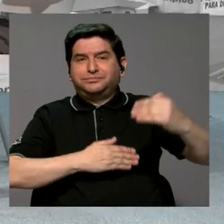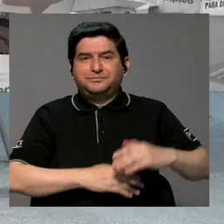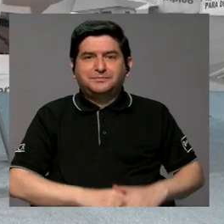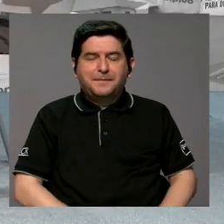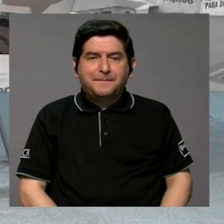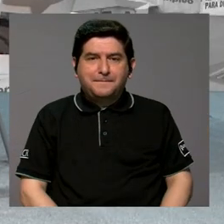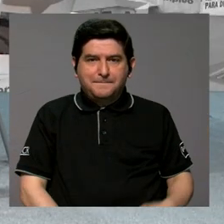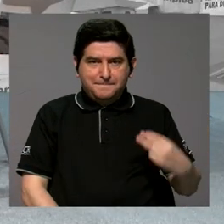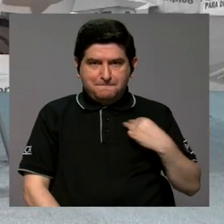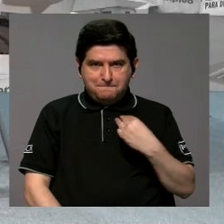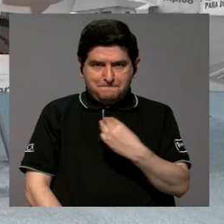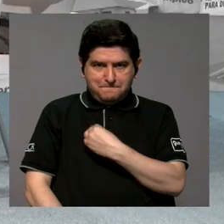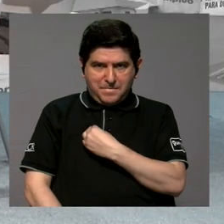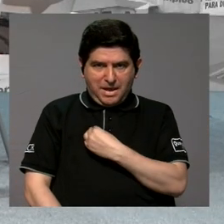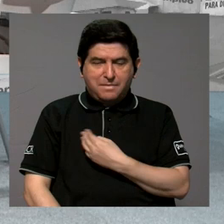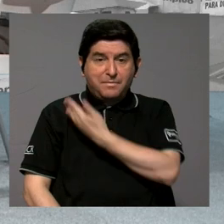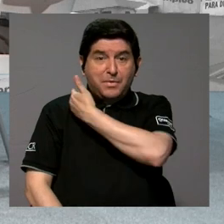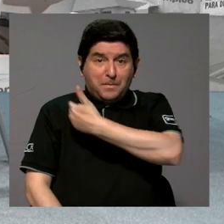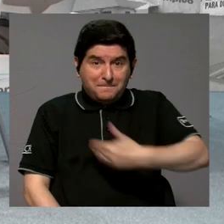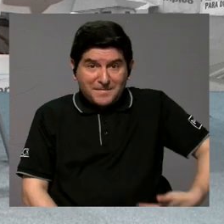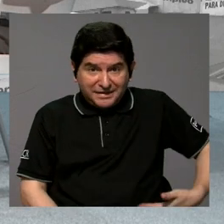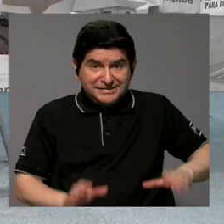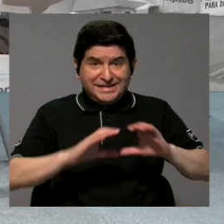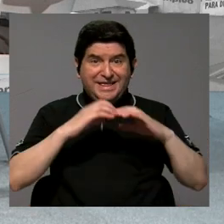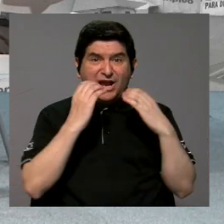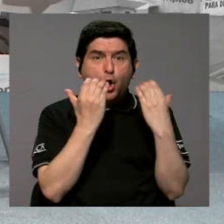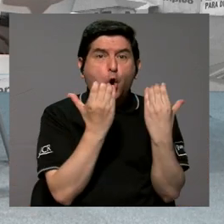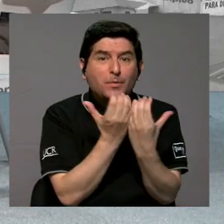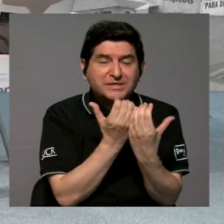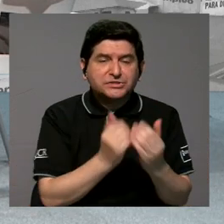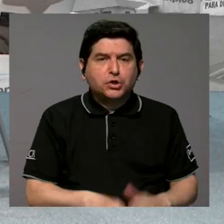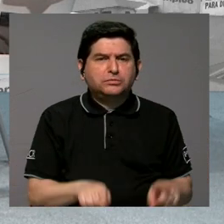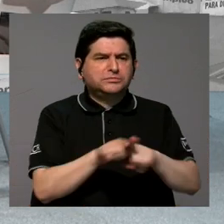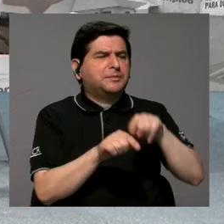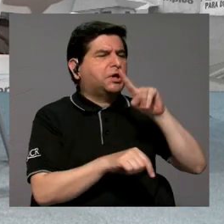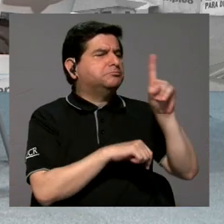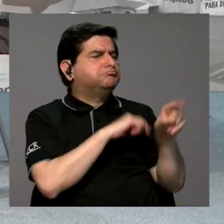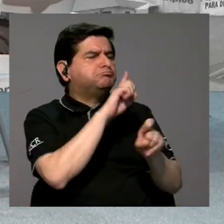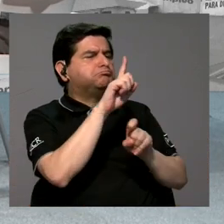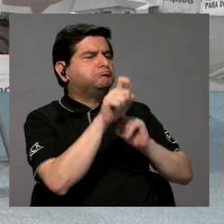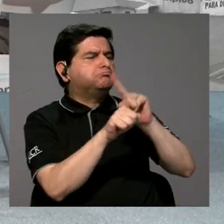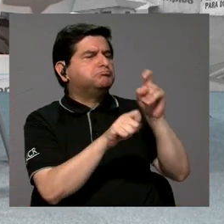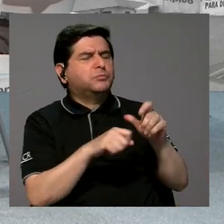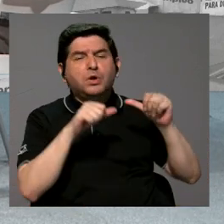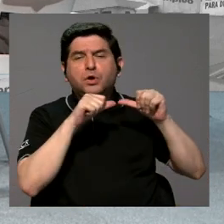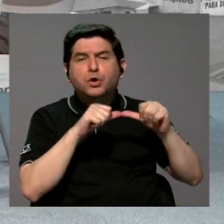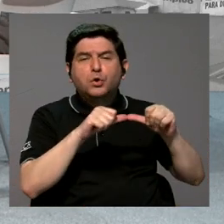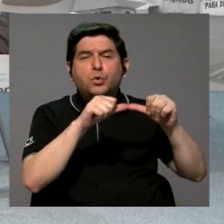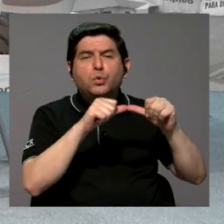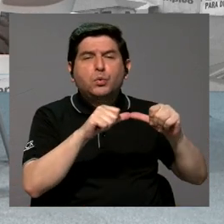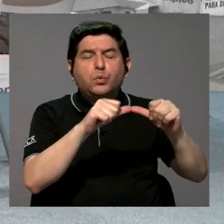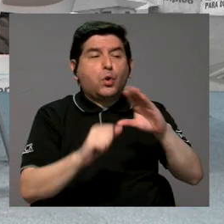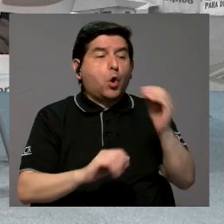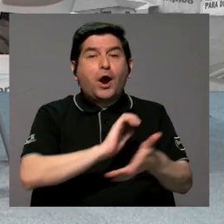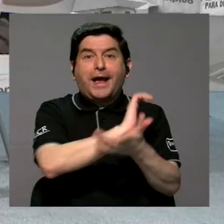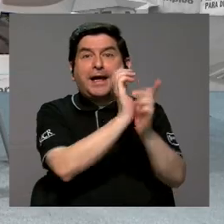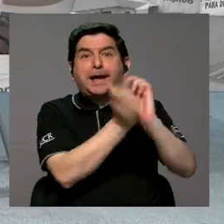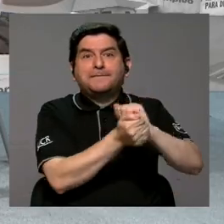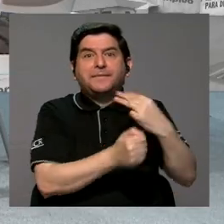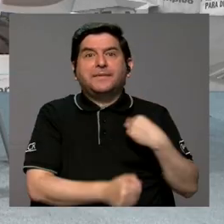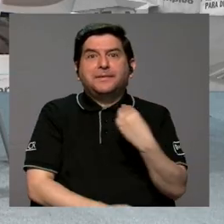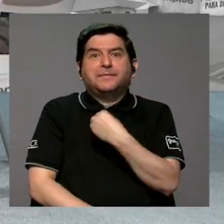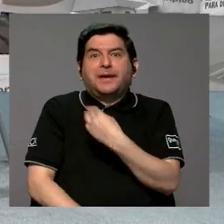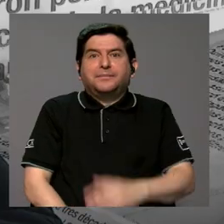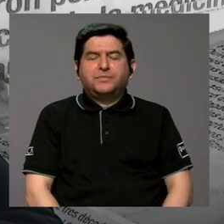vez los miembros o el que preside la comisión hace sus consultas y lo va llevando y lo va llevando o a veces cambian